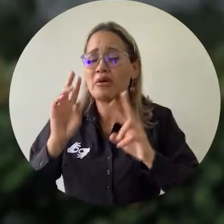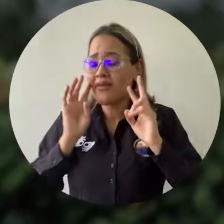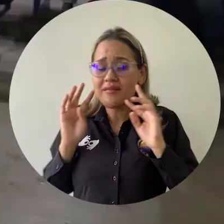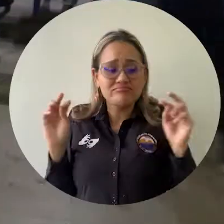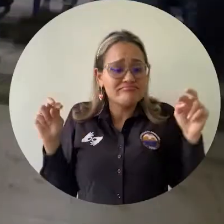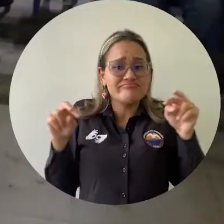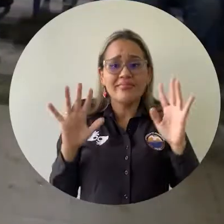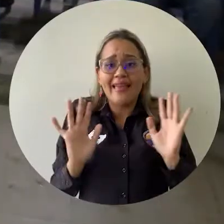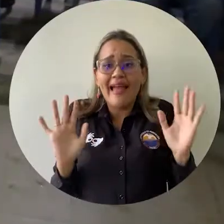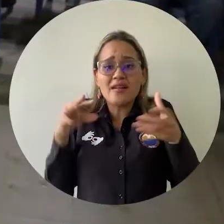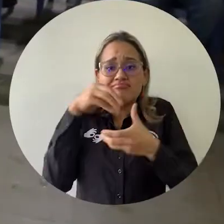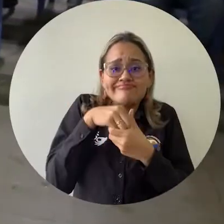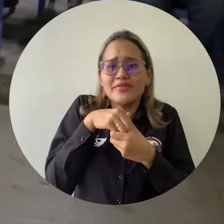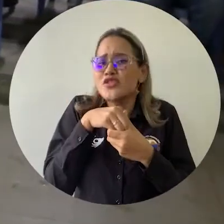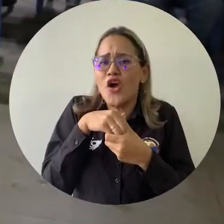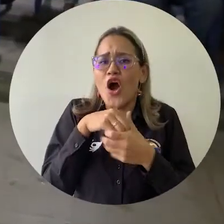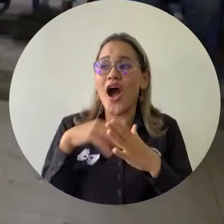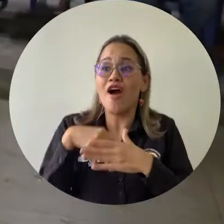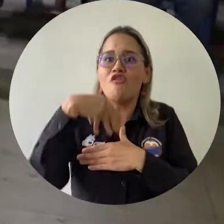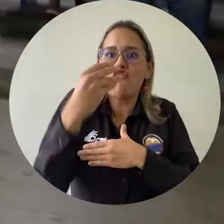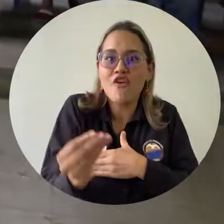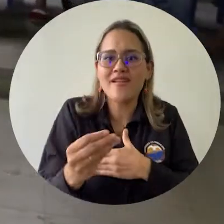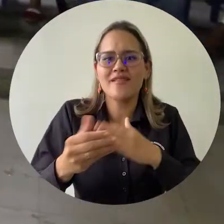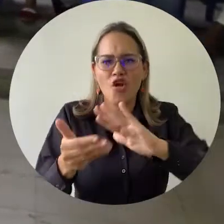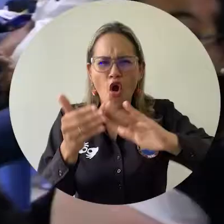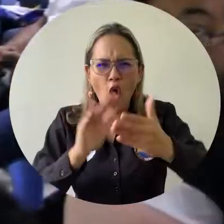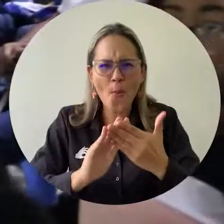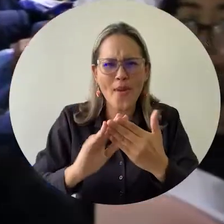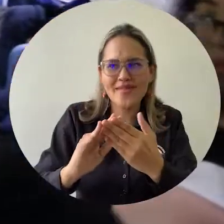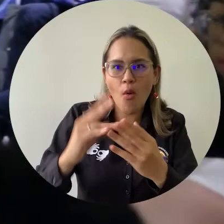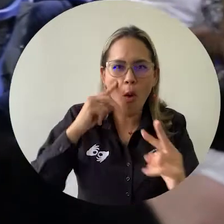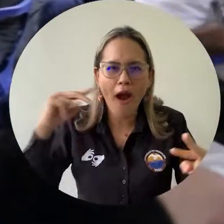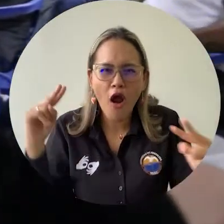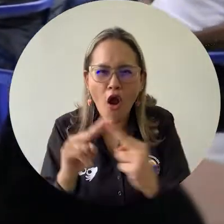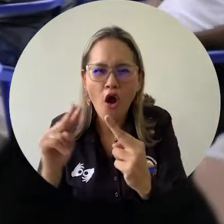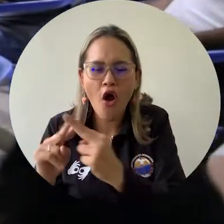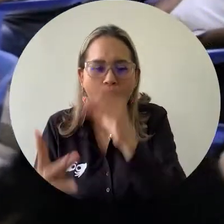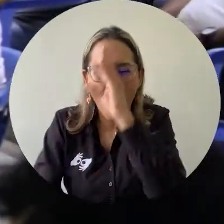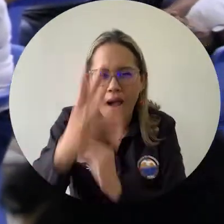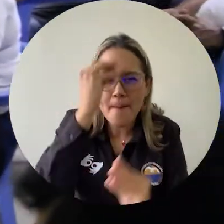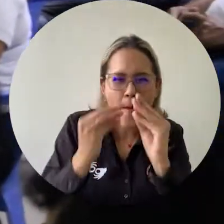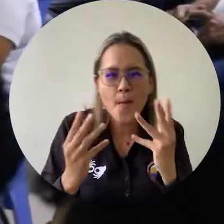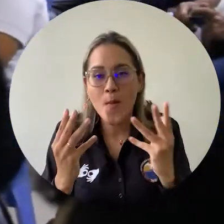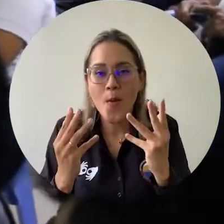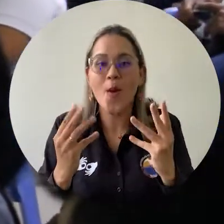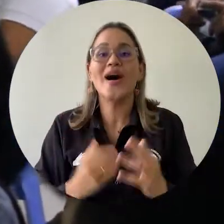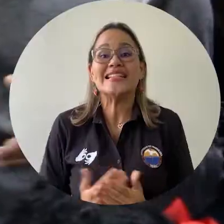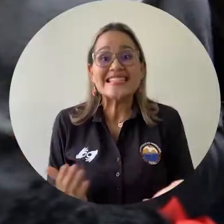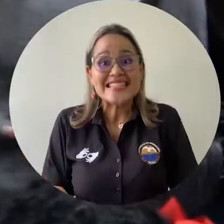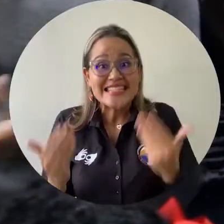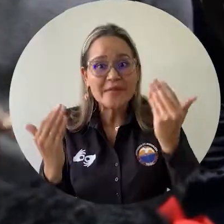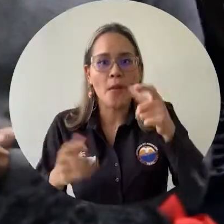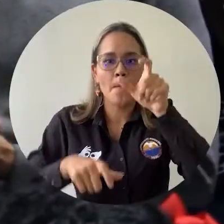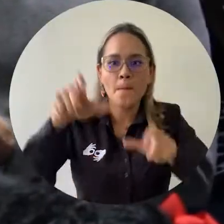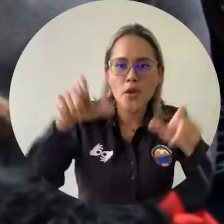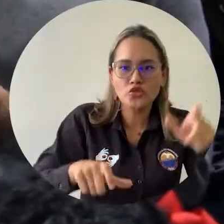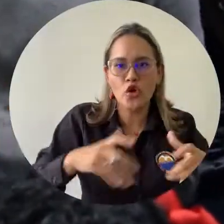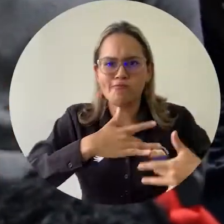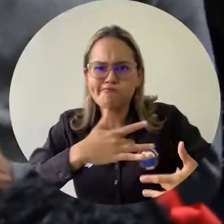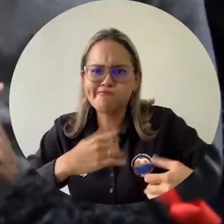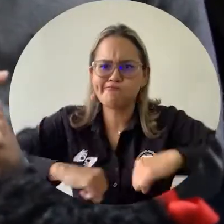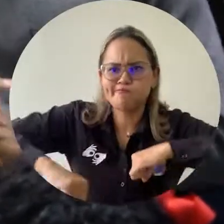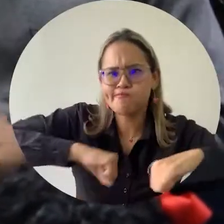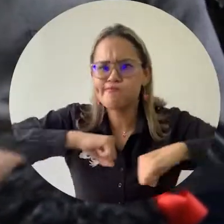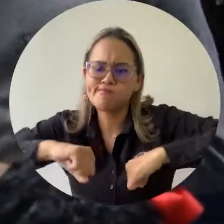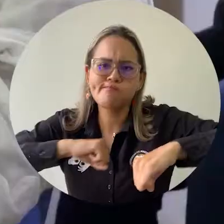las comunidades. Y no hay mejor manera que articularnos con un voluntariado que llega a sumar y aportar desde lo técnico, desde el apoyo humano y